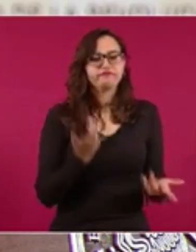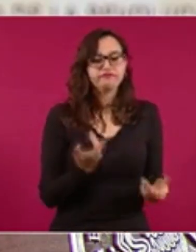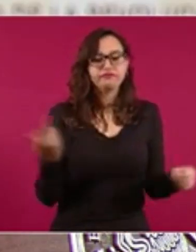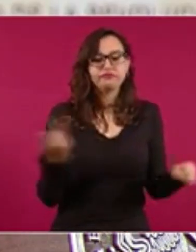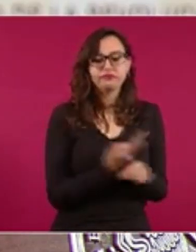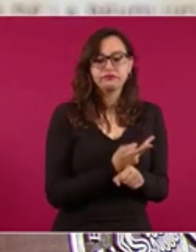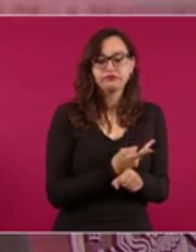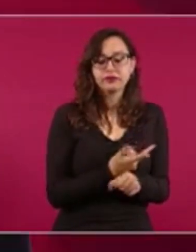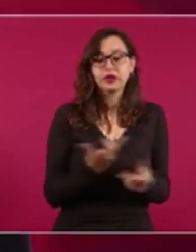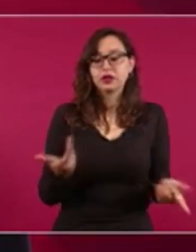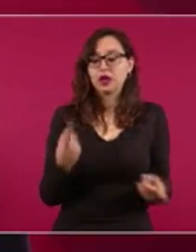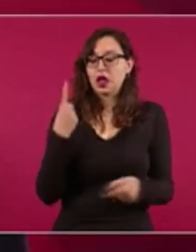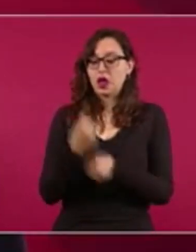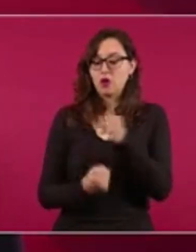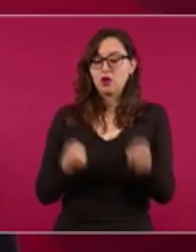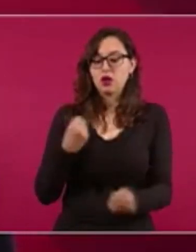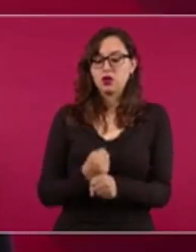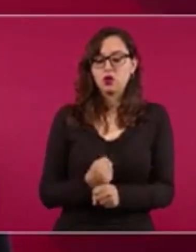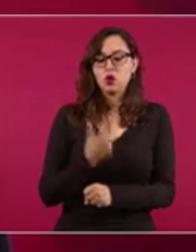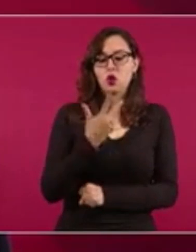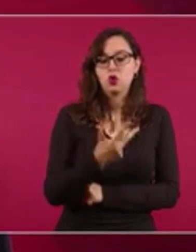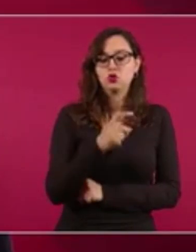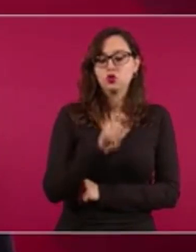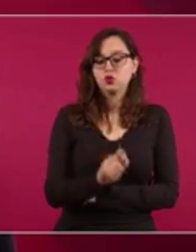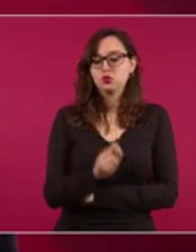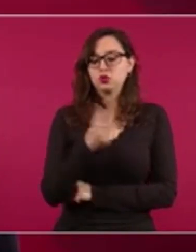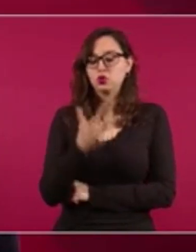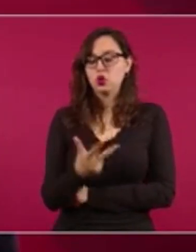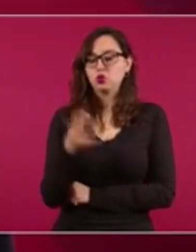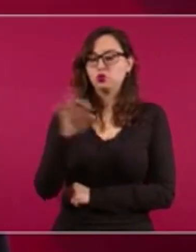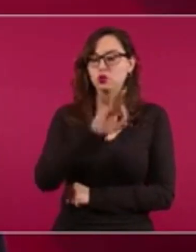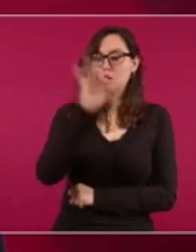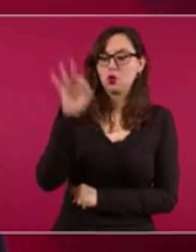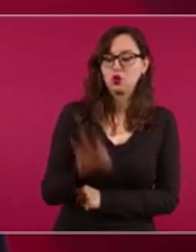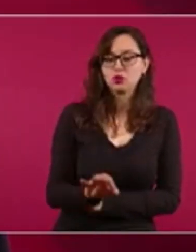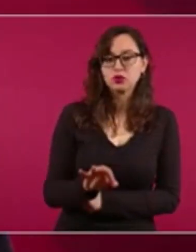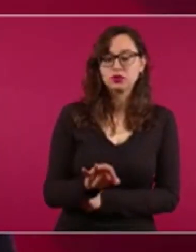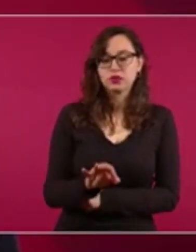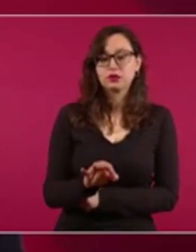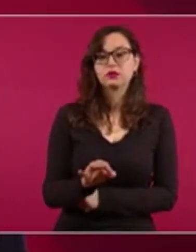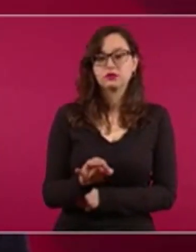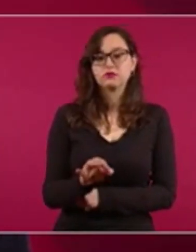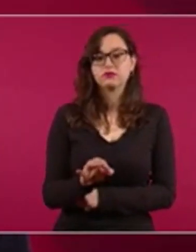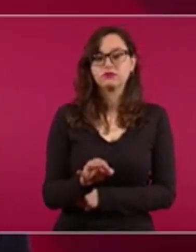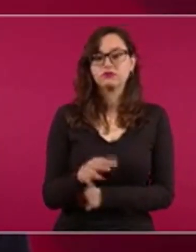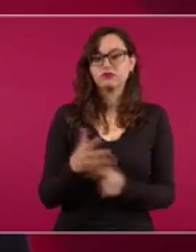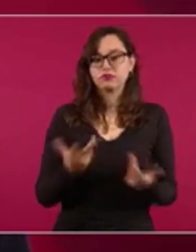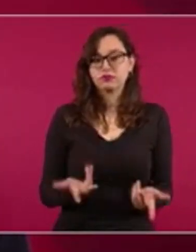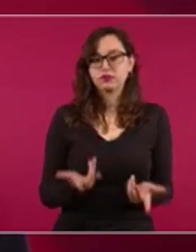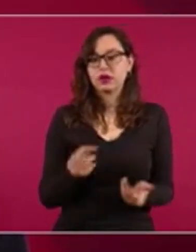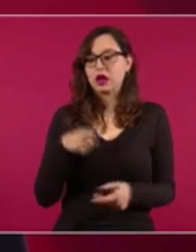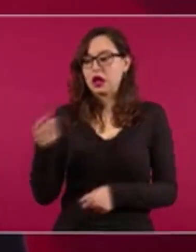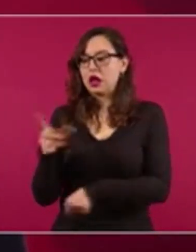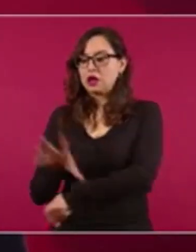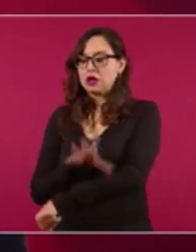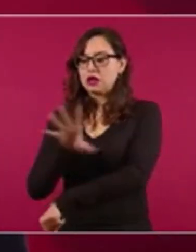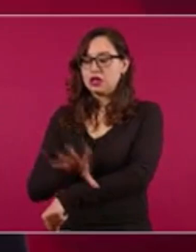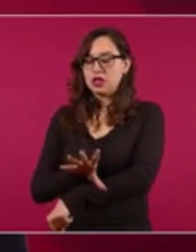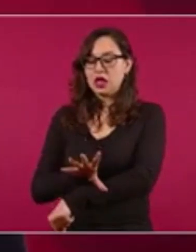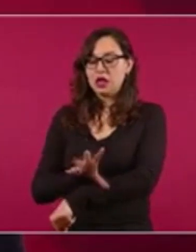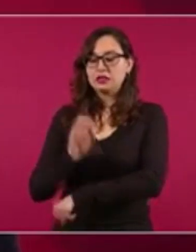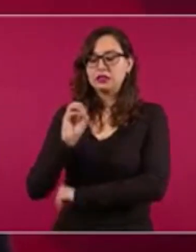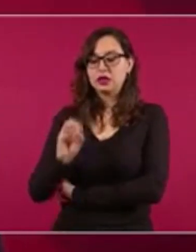.8 por ciento en la primera quincena de septiembre sea 0.62 puntos